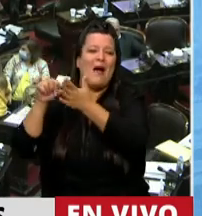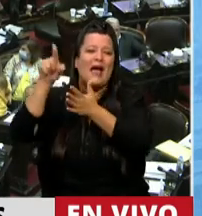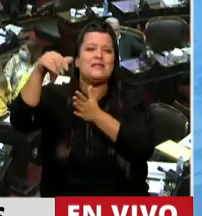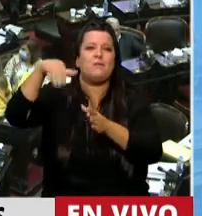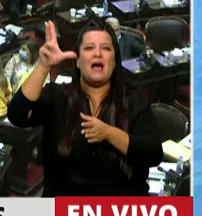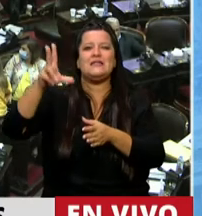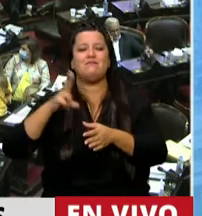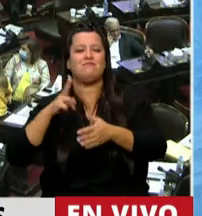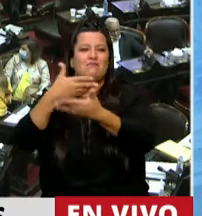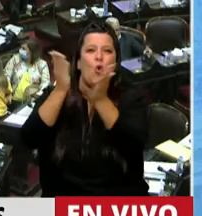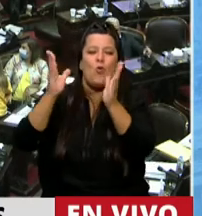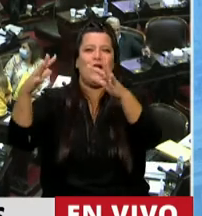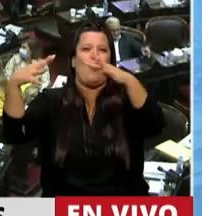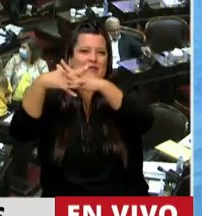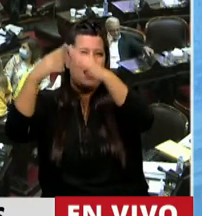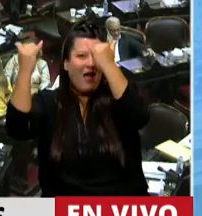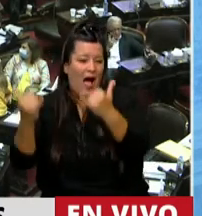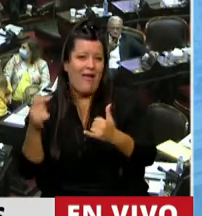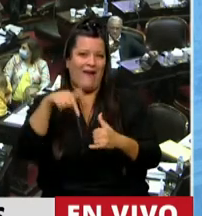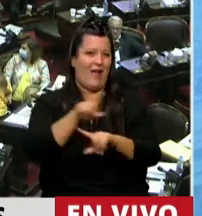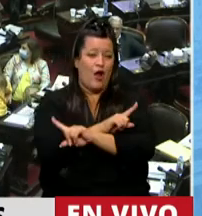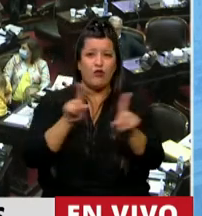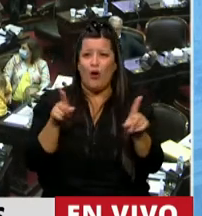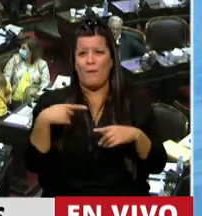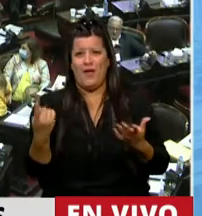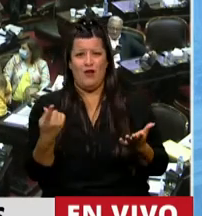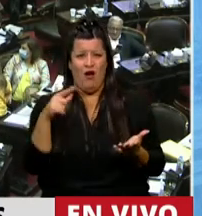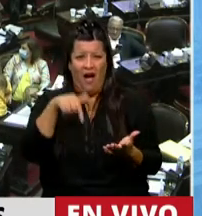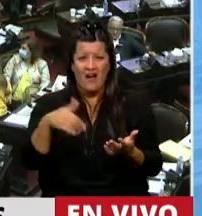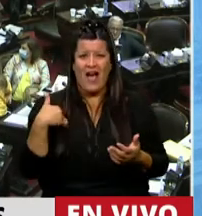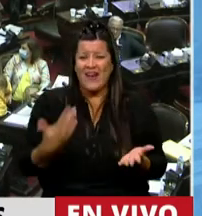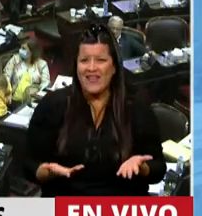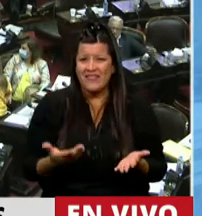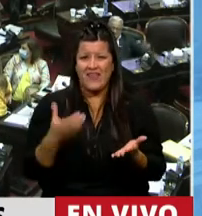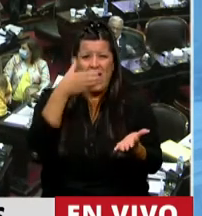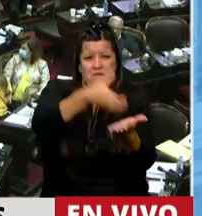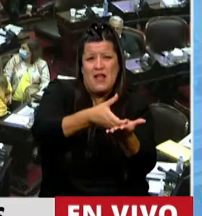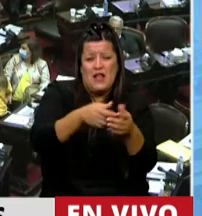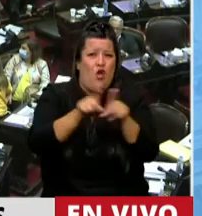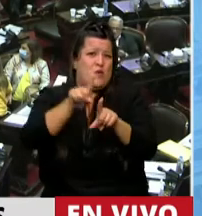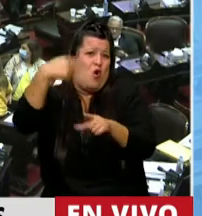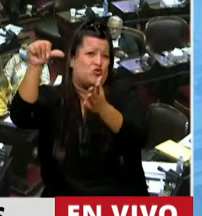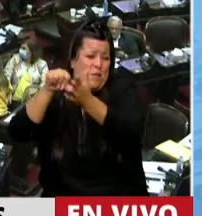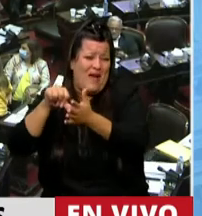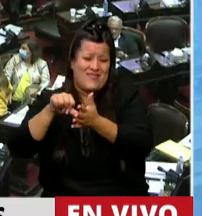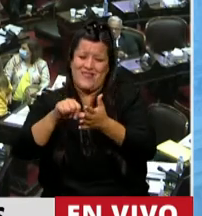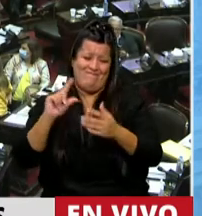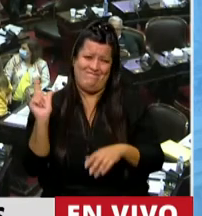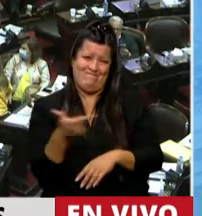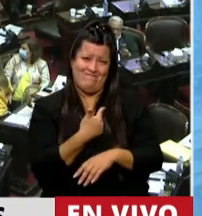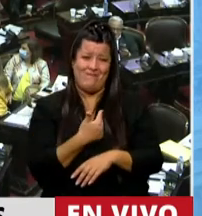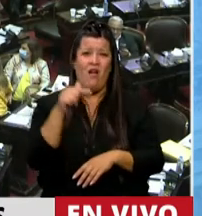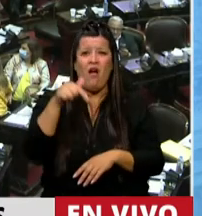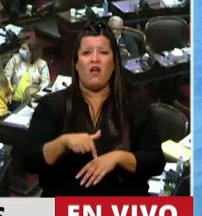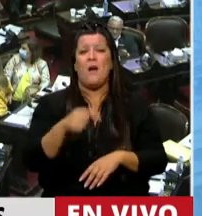lo privado y lo estatal y demás. Ahora, hacer creer que en Argentina se invierte lo mismo que en otros países, acá los datos del 2016